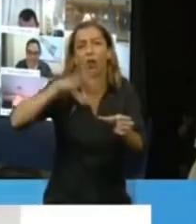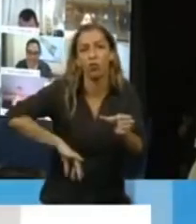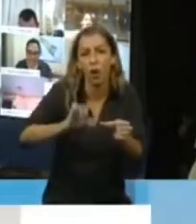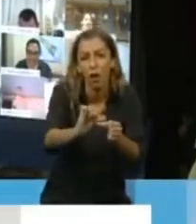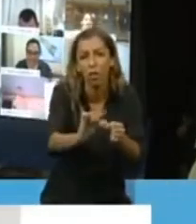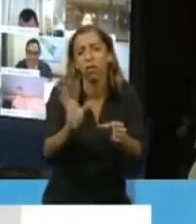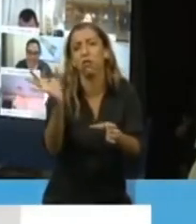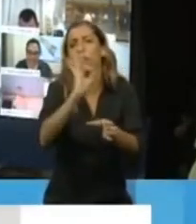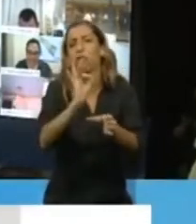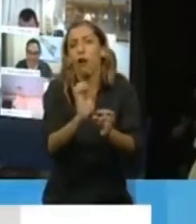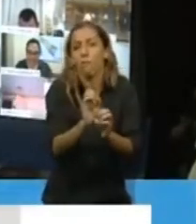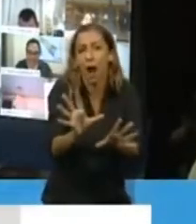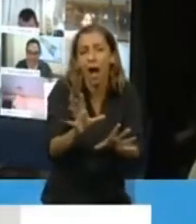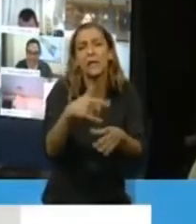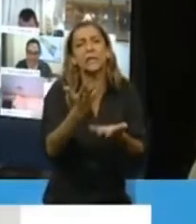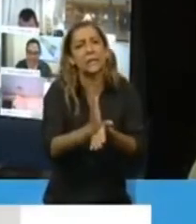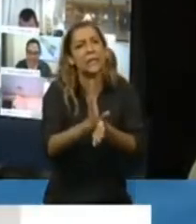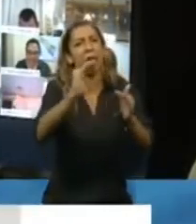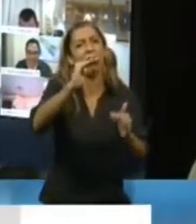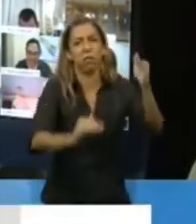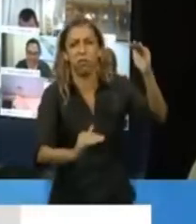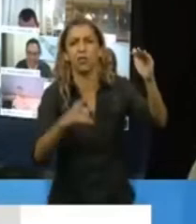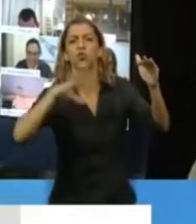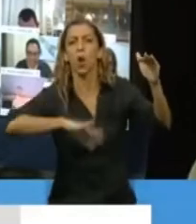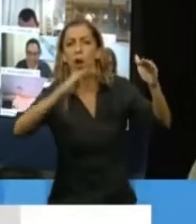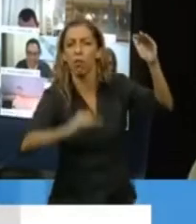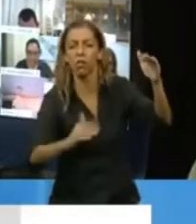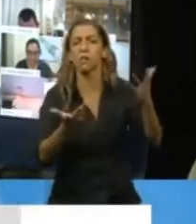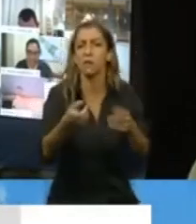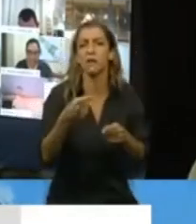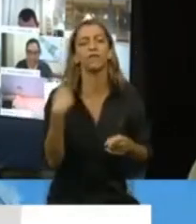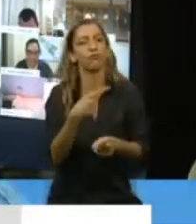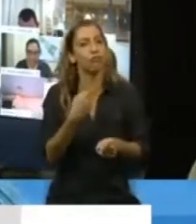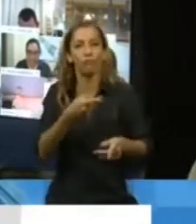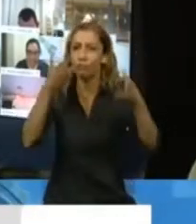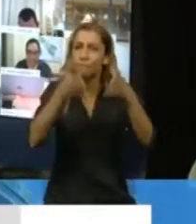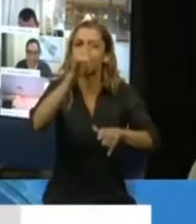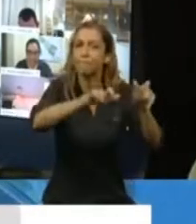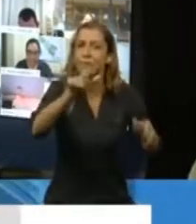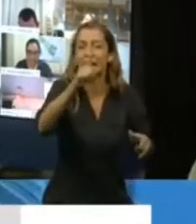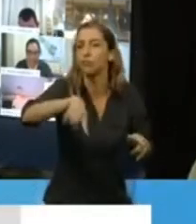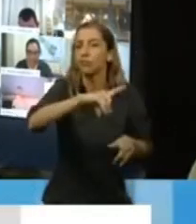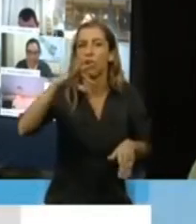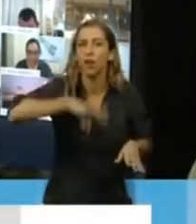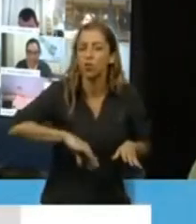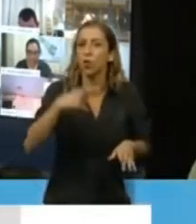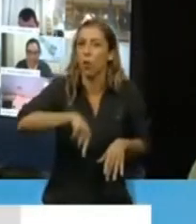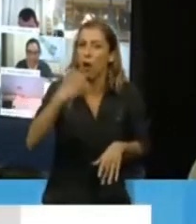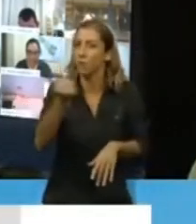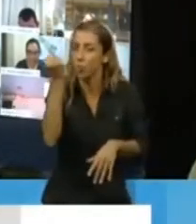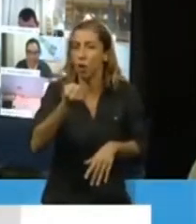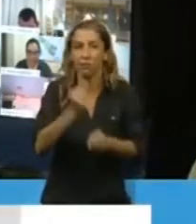% también de brecha salarial. ¿Cómo no vamos a tener que trabajar sobre el recurso humano en salud? Señor Presidente,